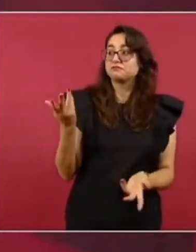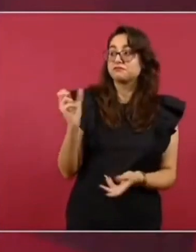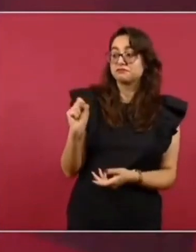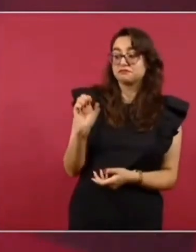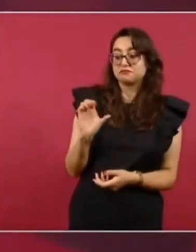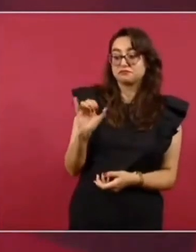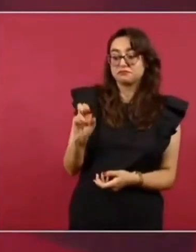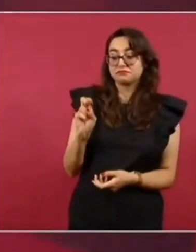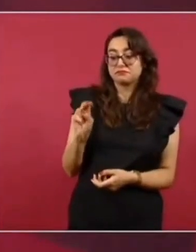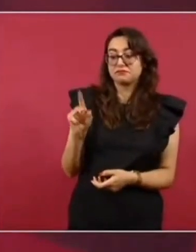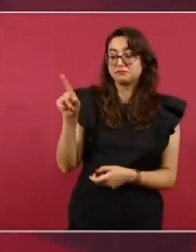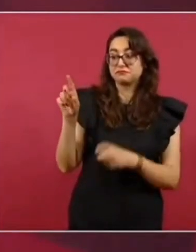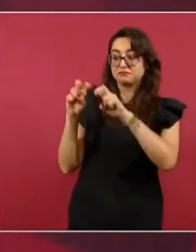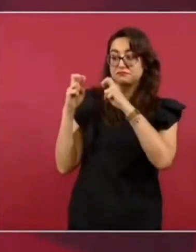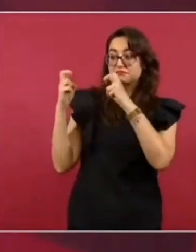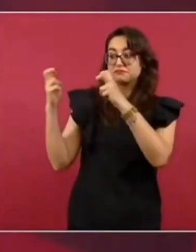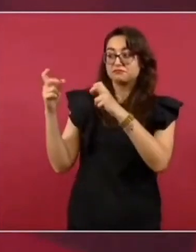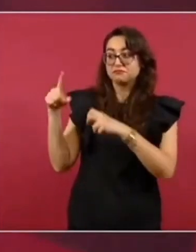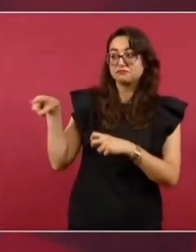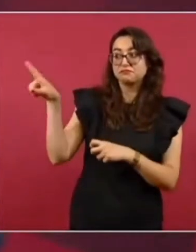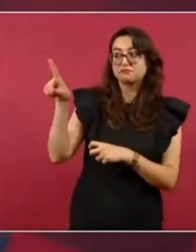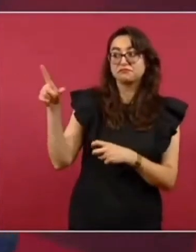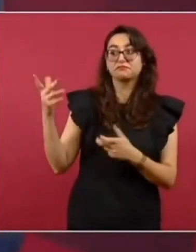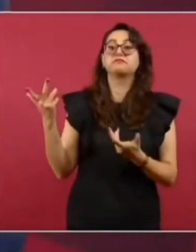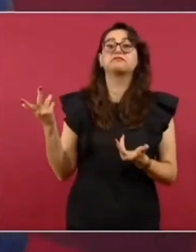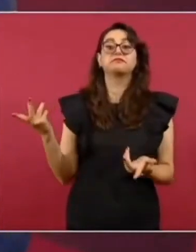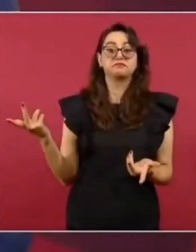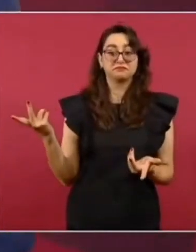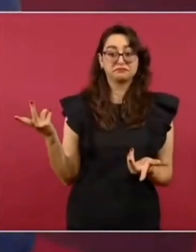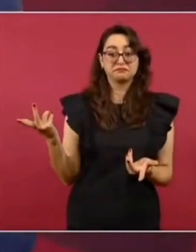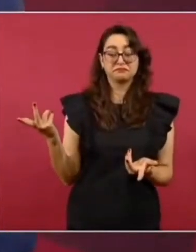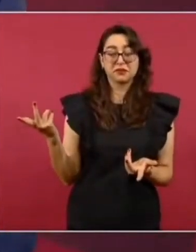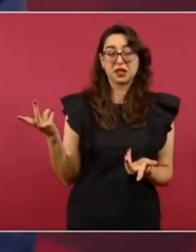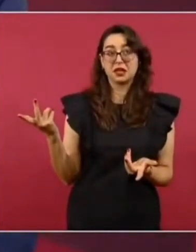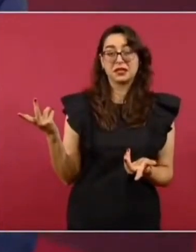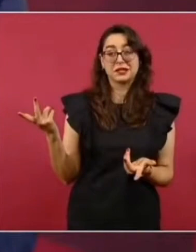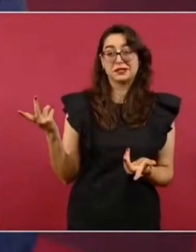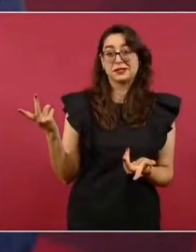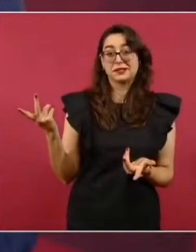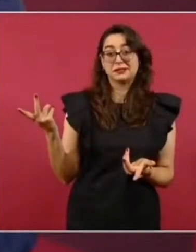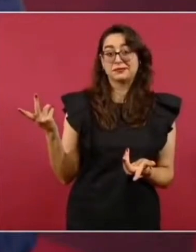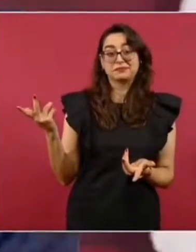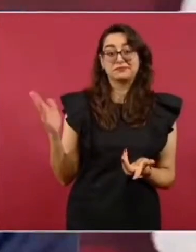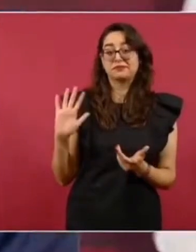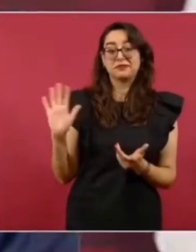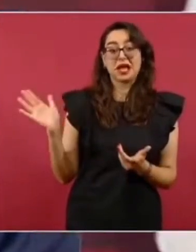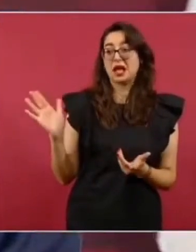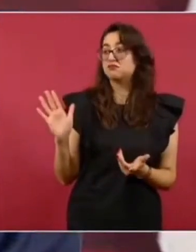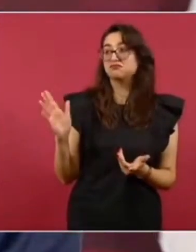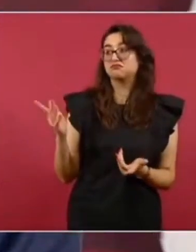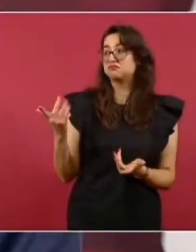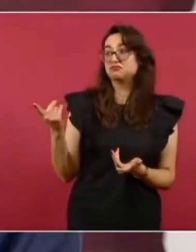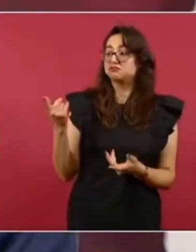se dice coloquialmente, ya la perdimos.